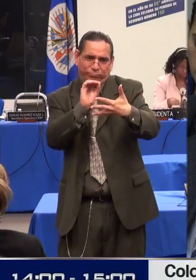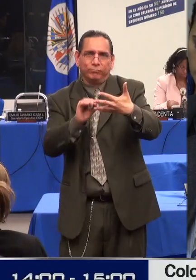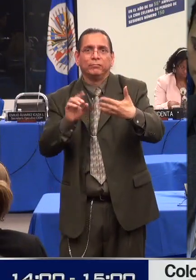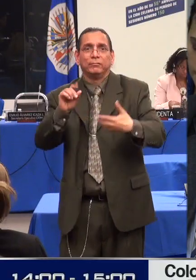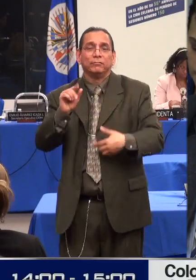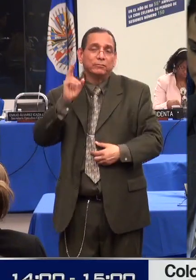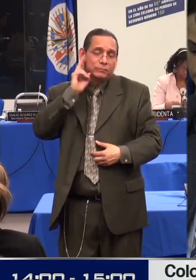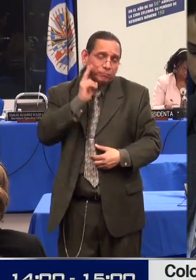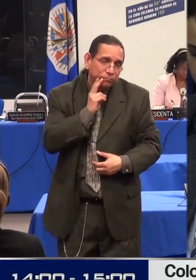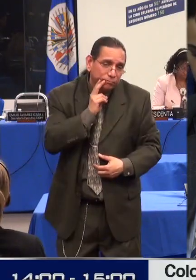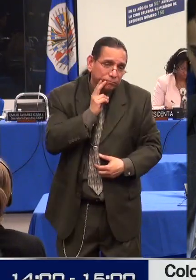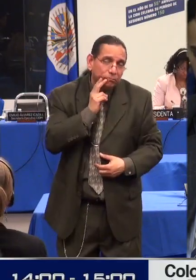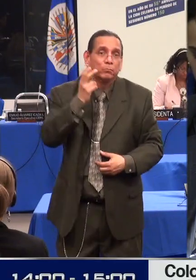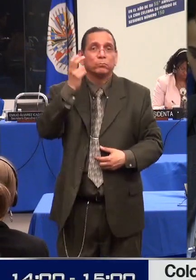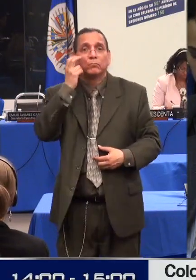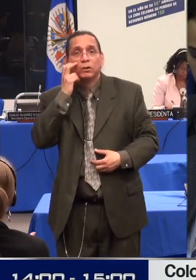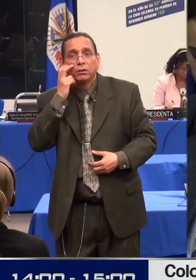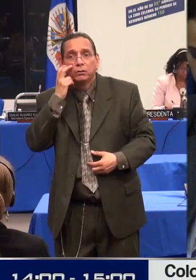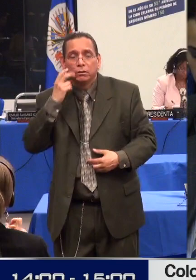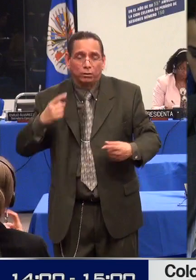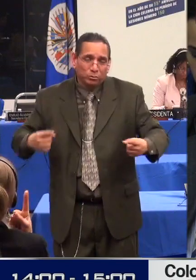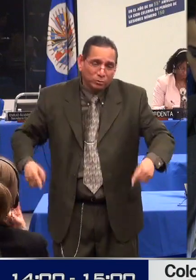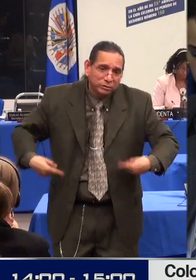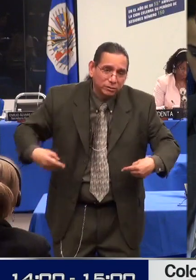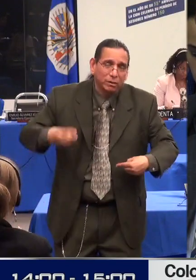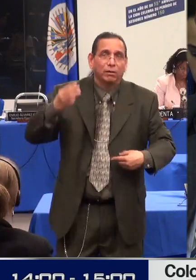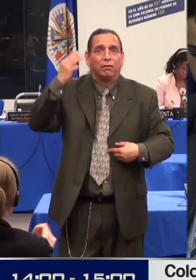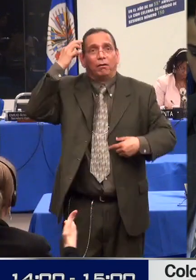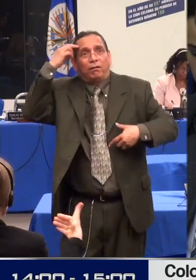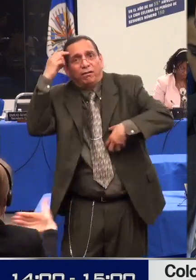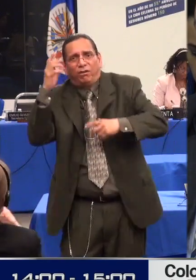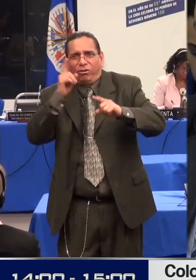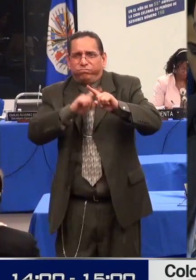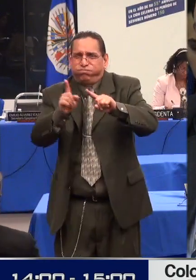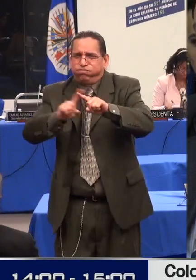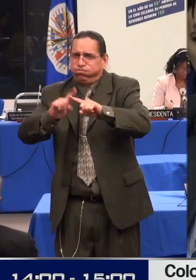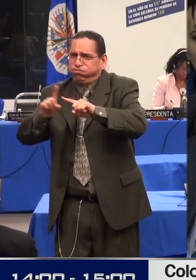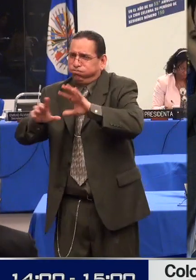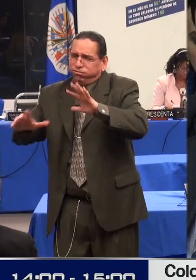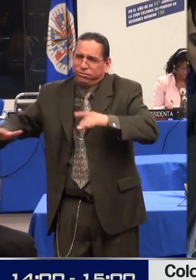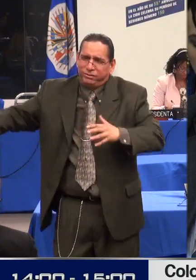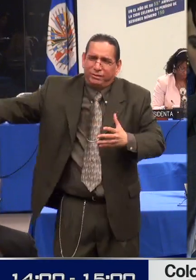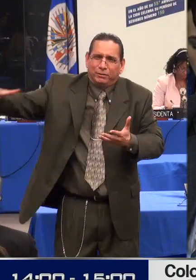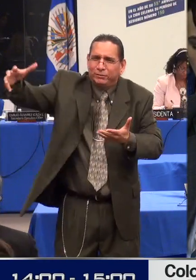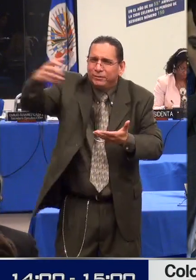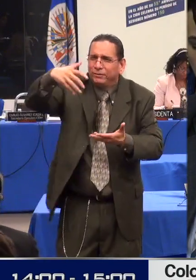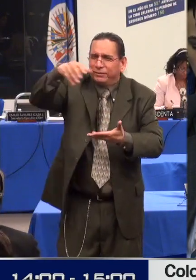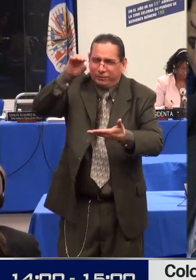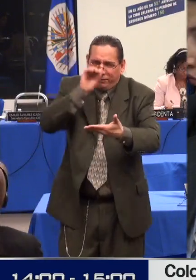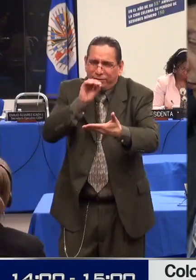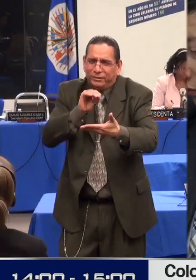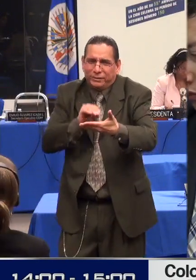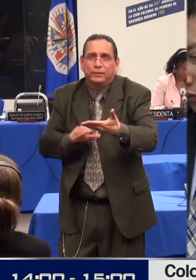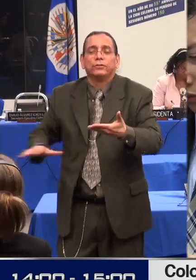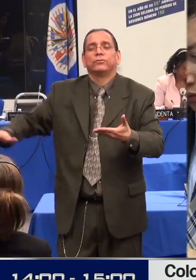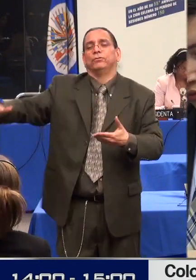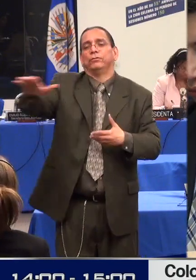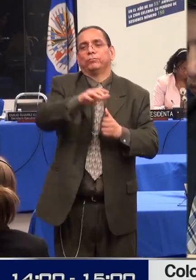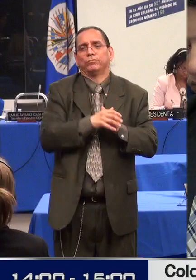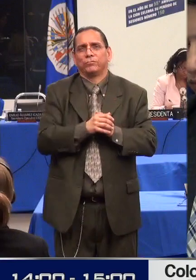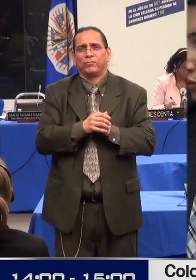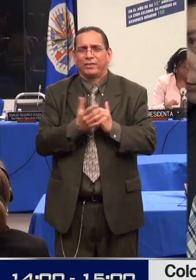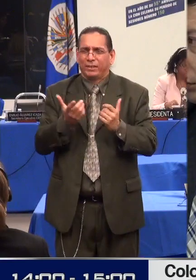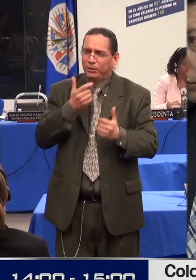información y desde allí es posible proveer información sobre el acceso a los servicios de salud sexual y reproductiva. Asimismo,